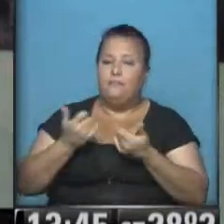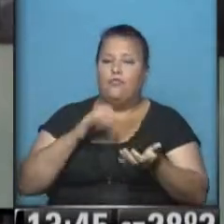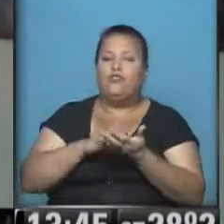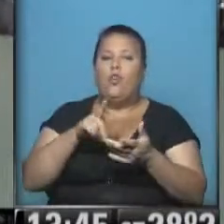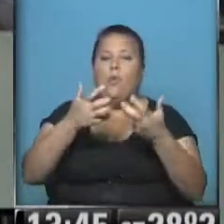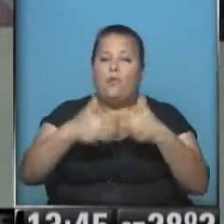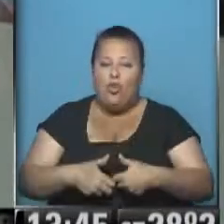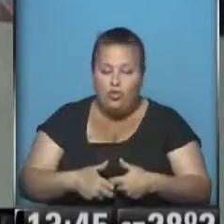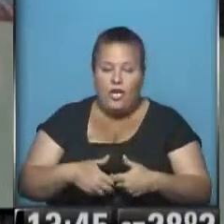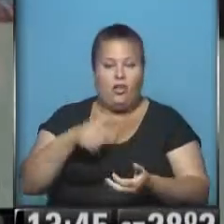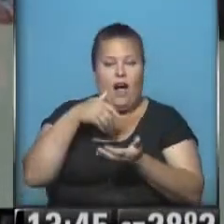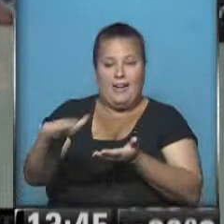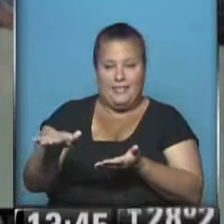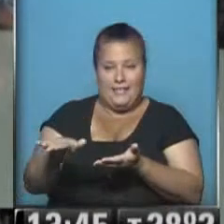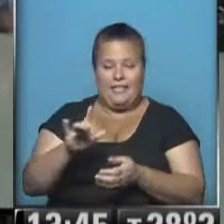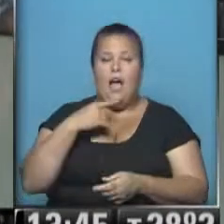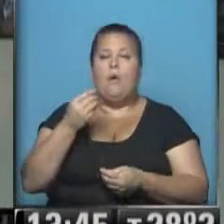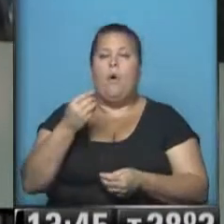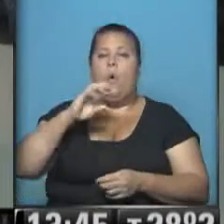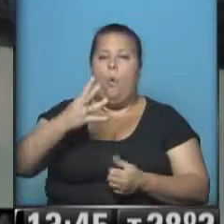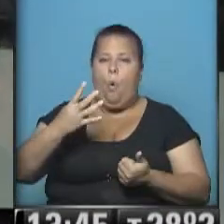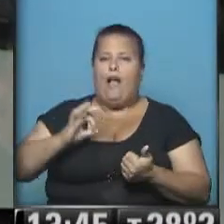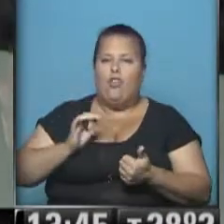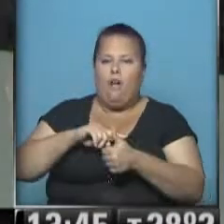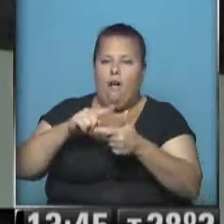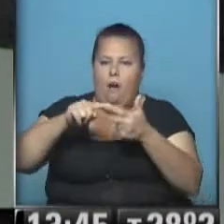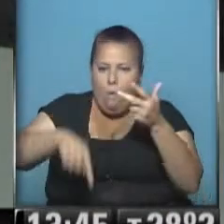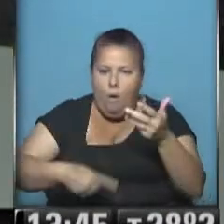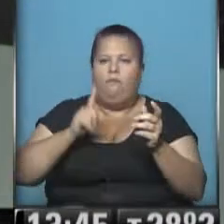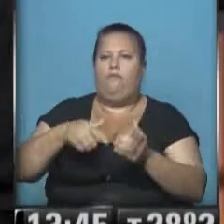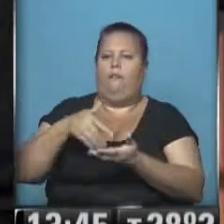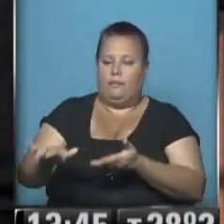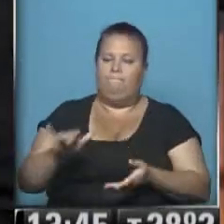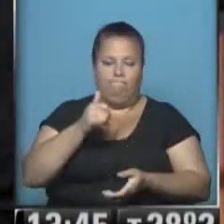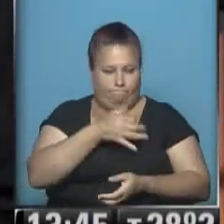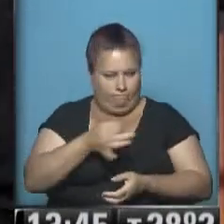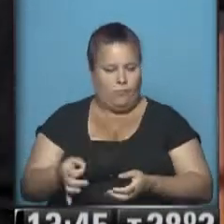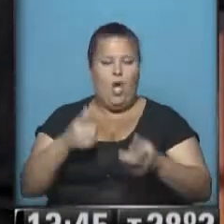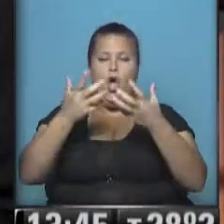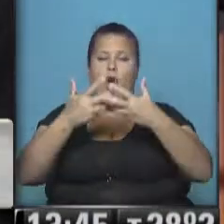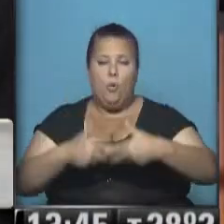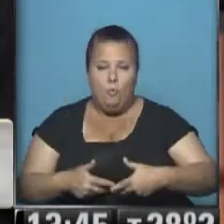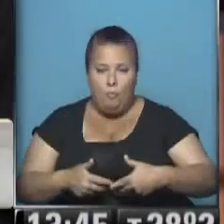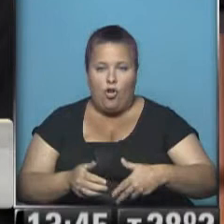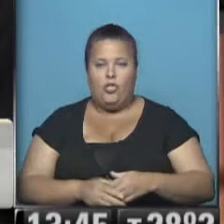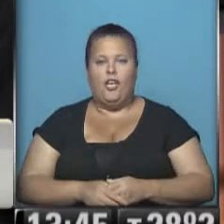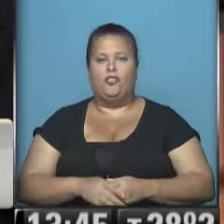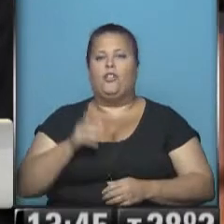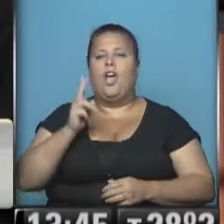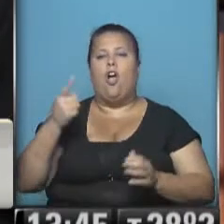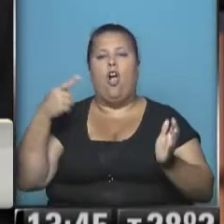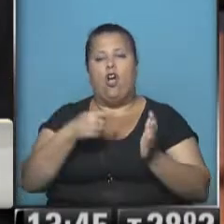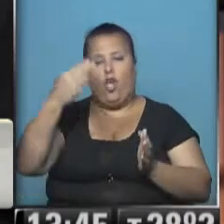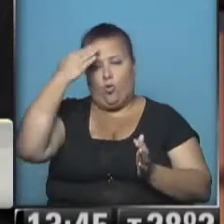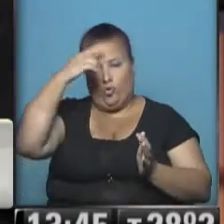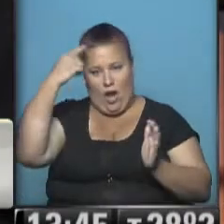sobre este proyecto que fue rechazado, decíamos, por cuarto año consecutivo? Así es, Roberto Silvia. Es un proyecto inconstitucional, en